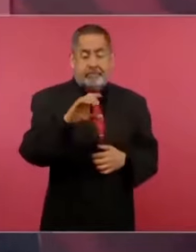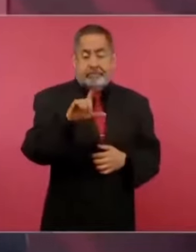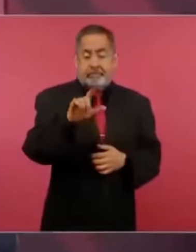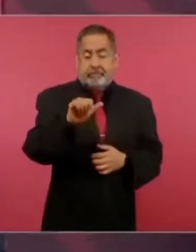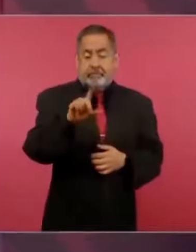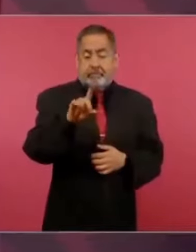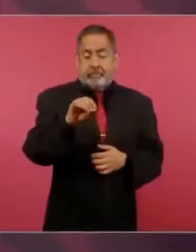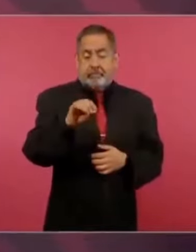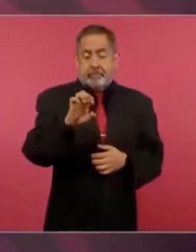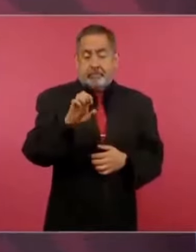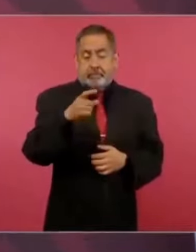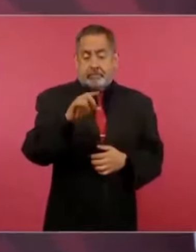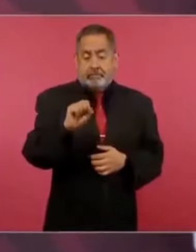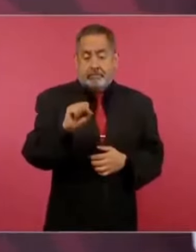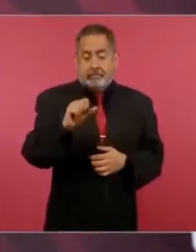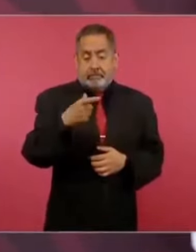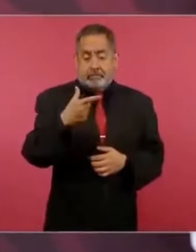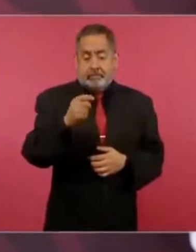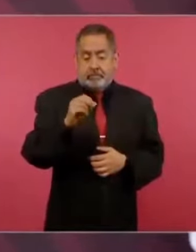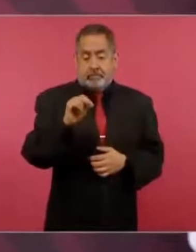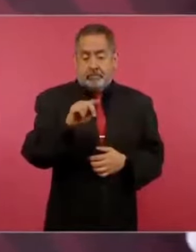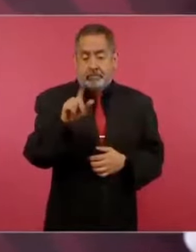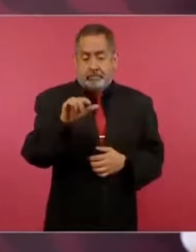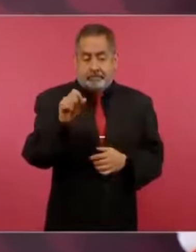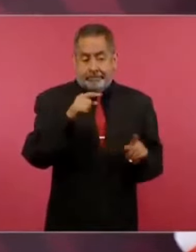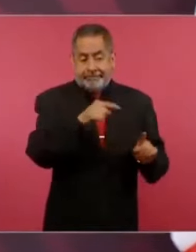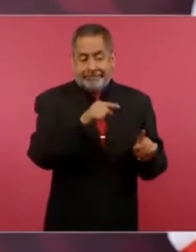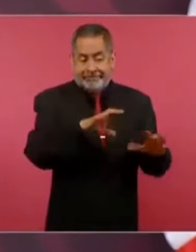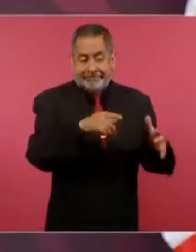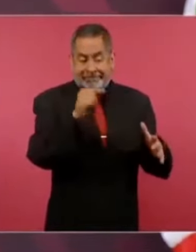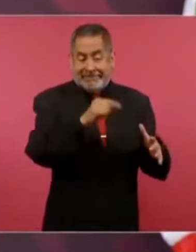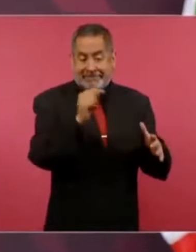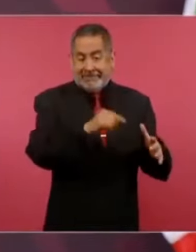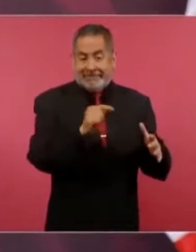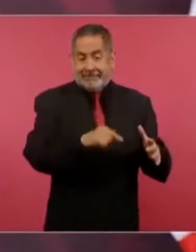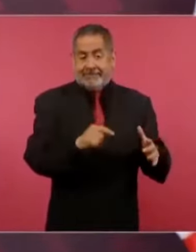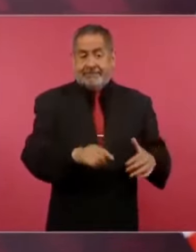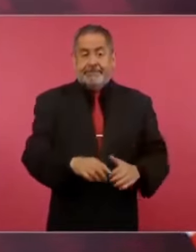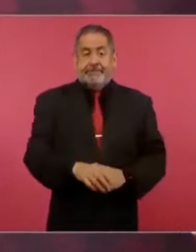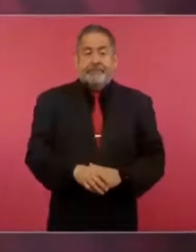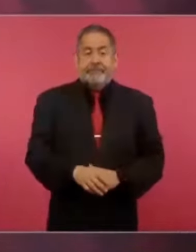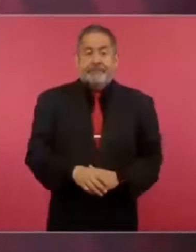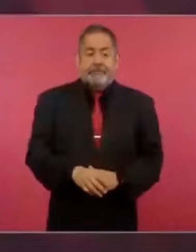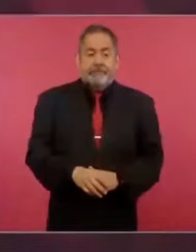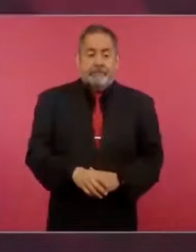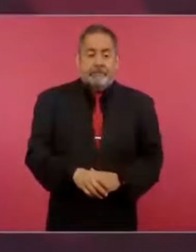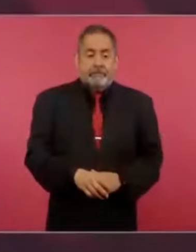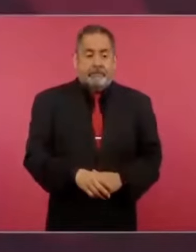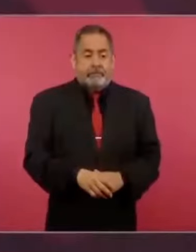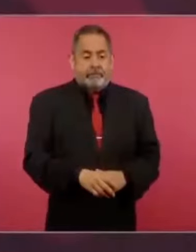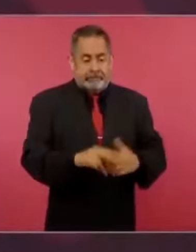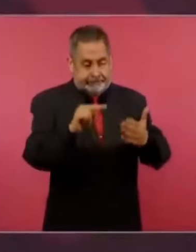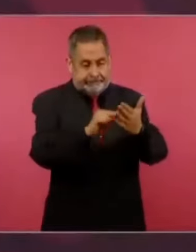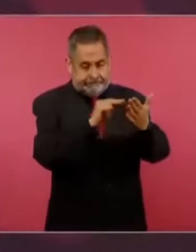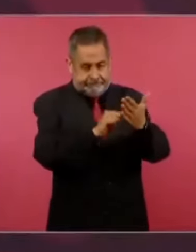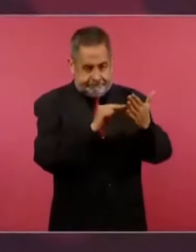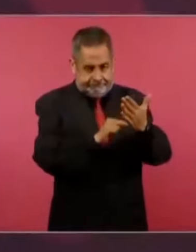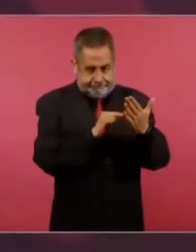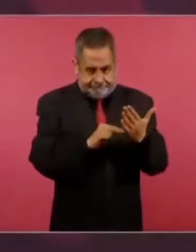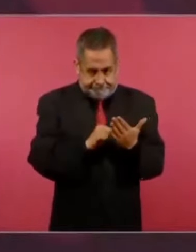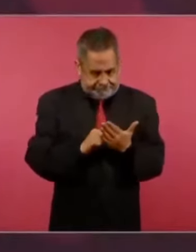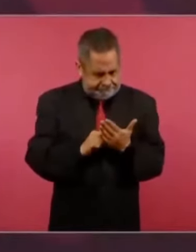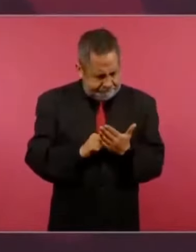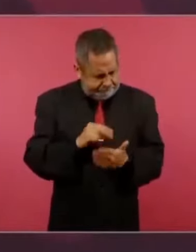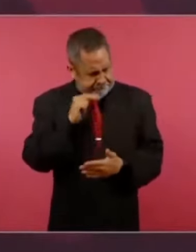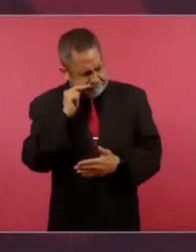firmaron muchos, pero cuando leí la